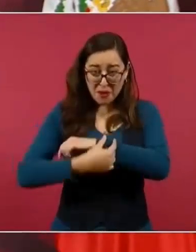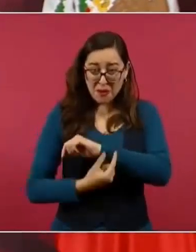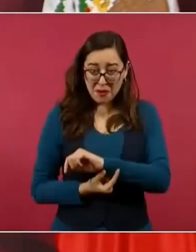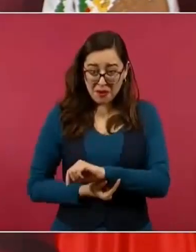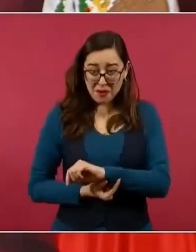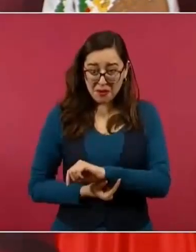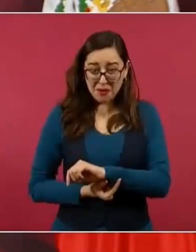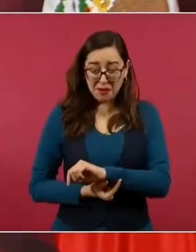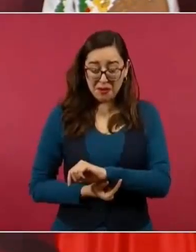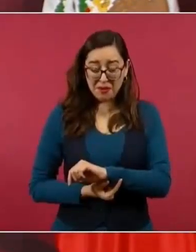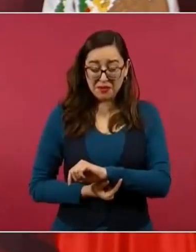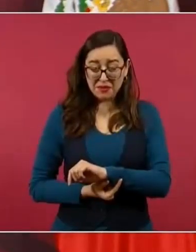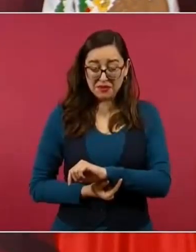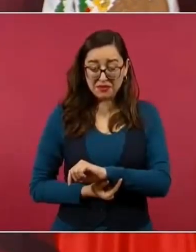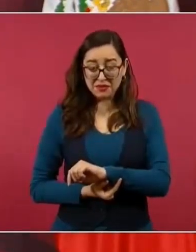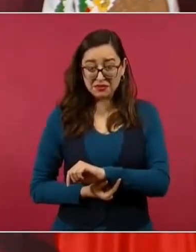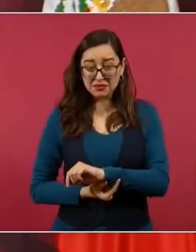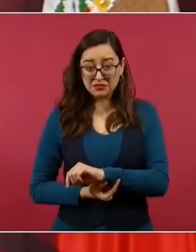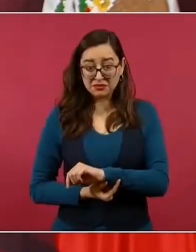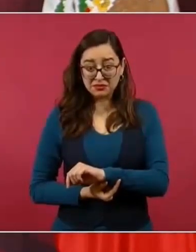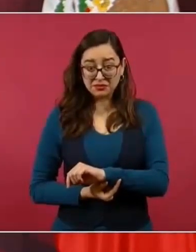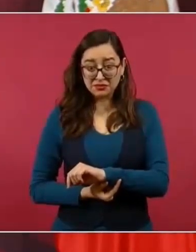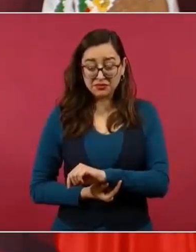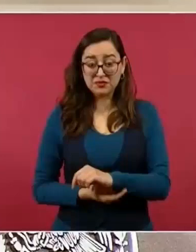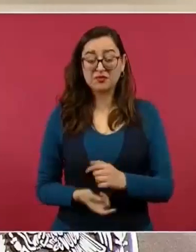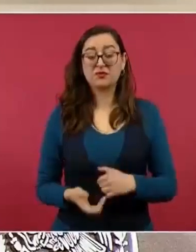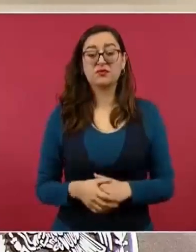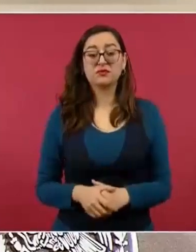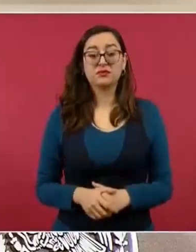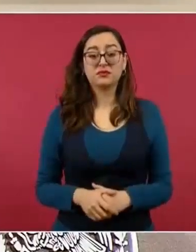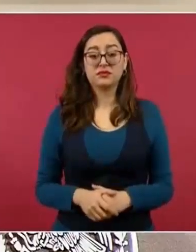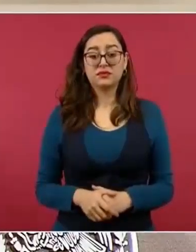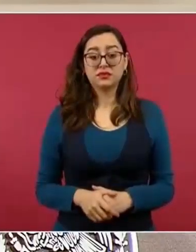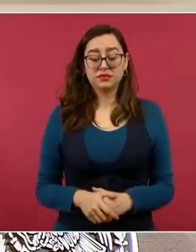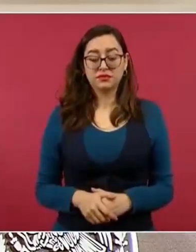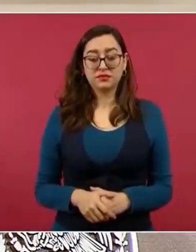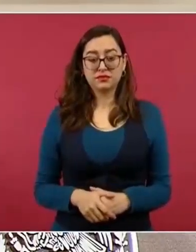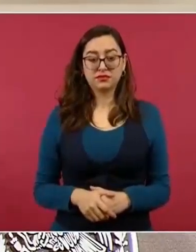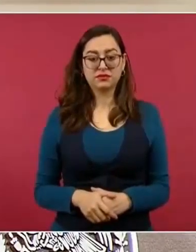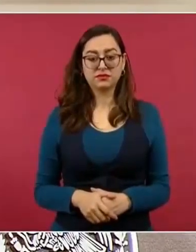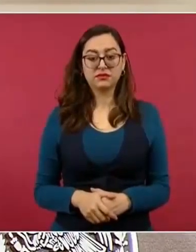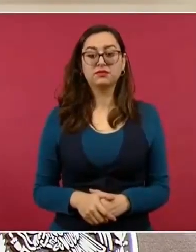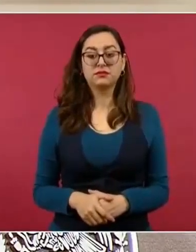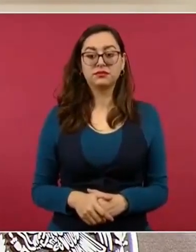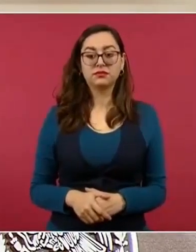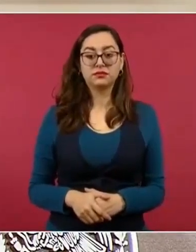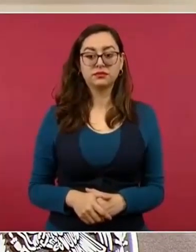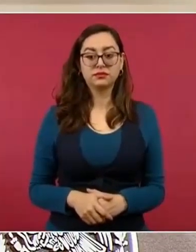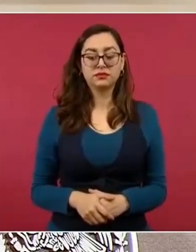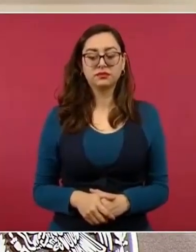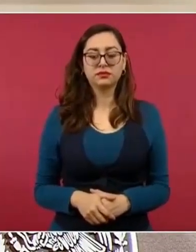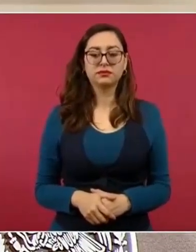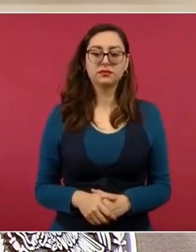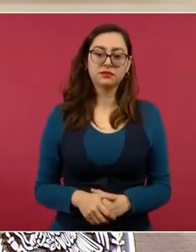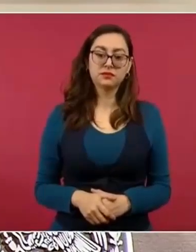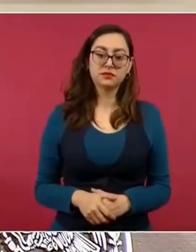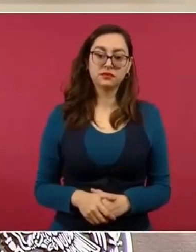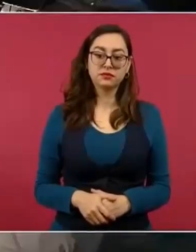hechos a una empresa,